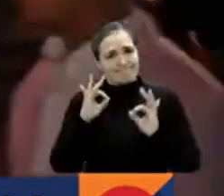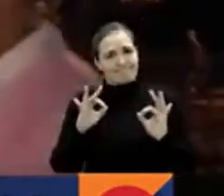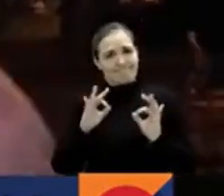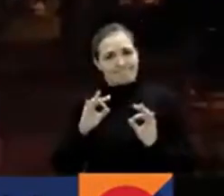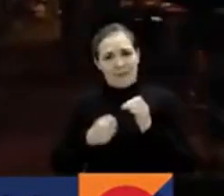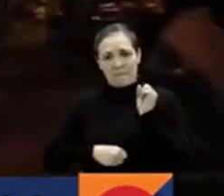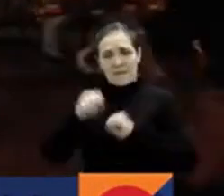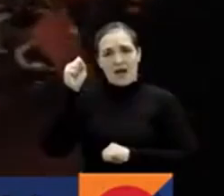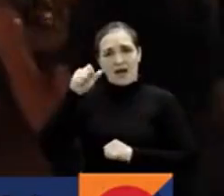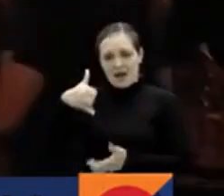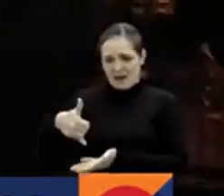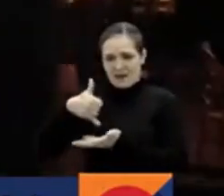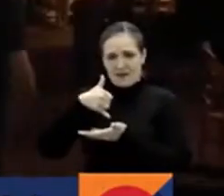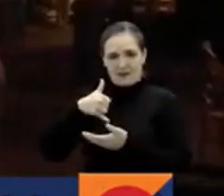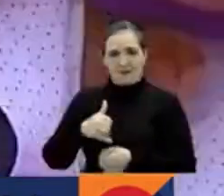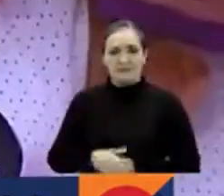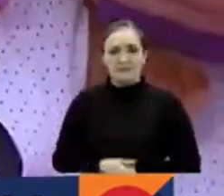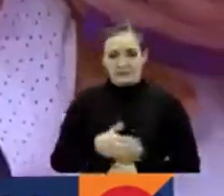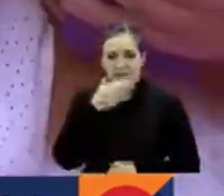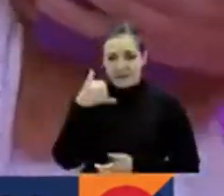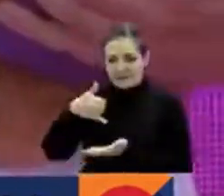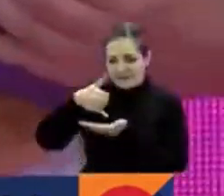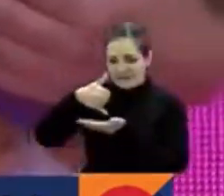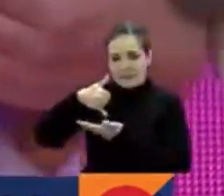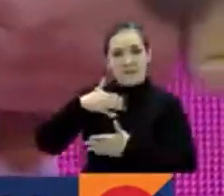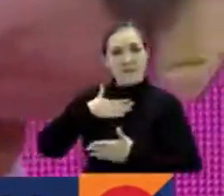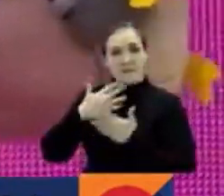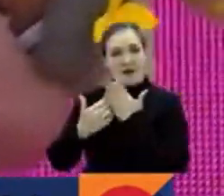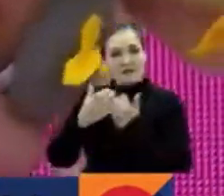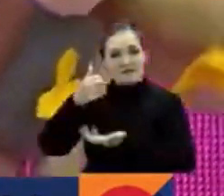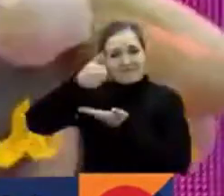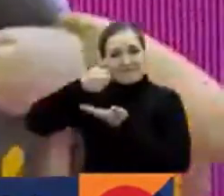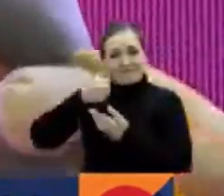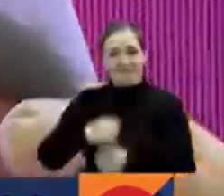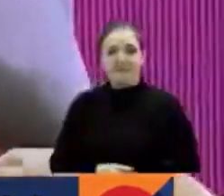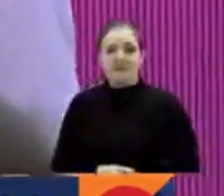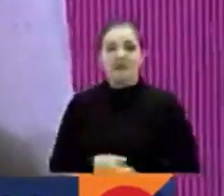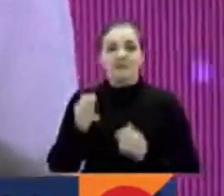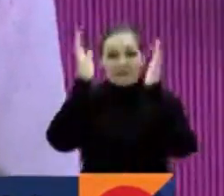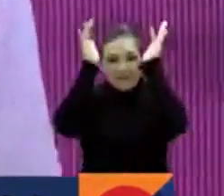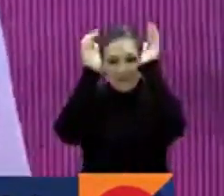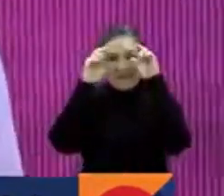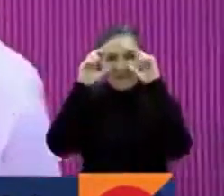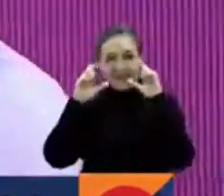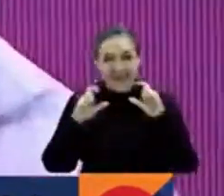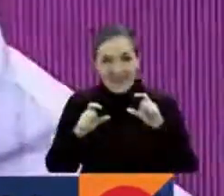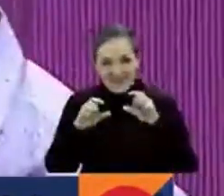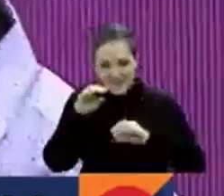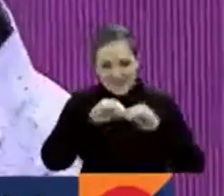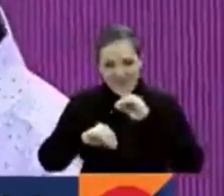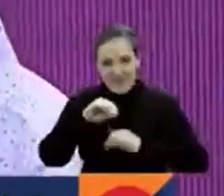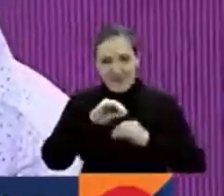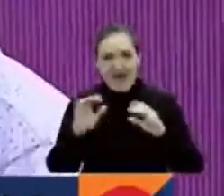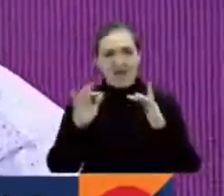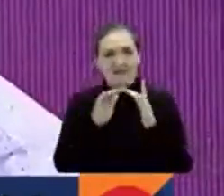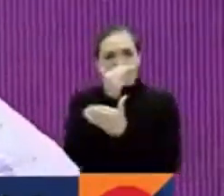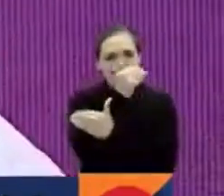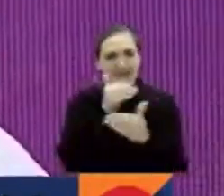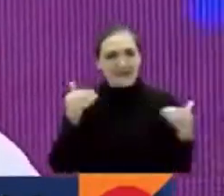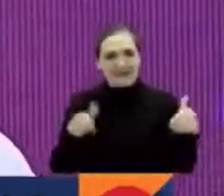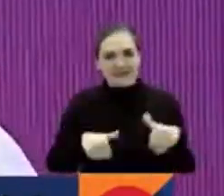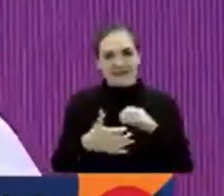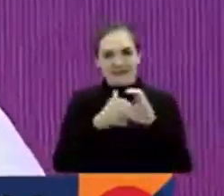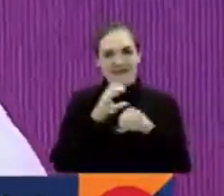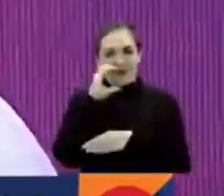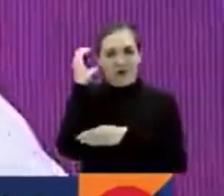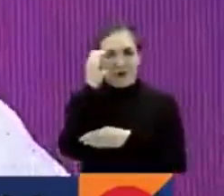esta estatuilla en mi mano. Frailejón Ernesto Pérez, el personaje desarrollado en la franja infantil de Señal